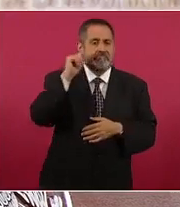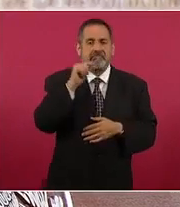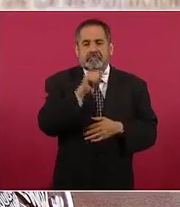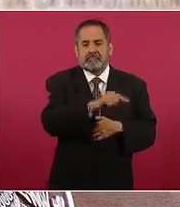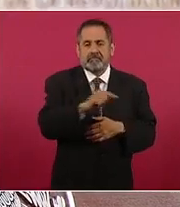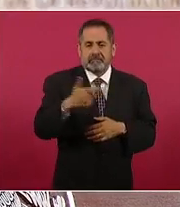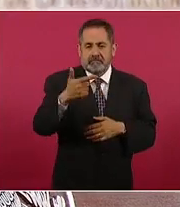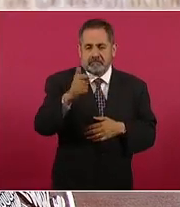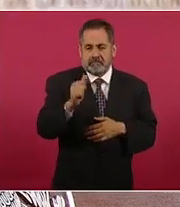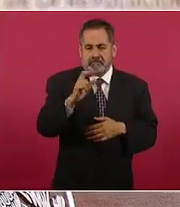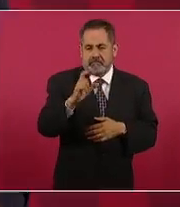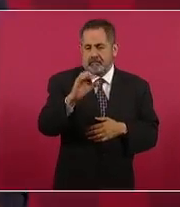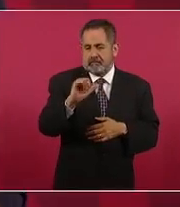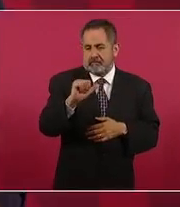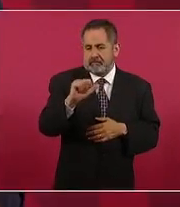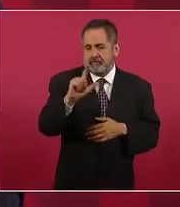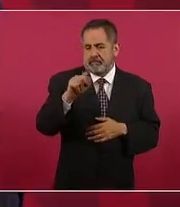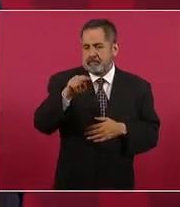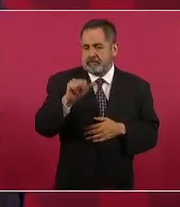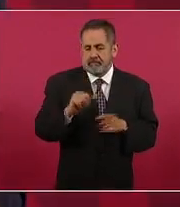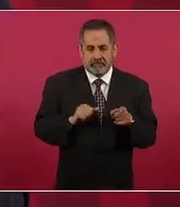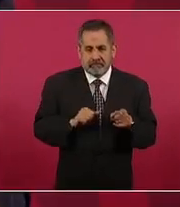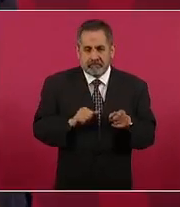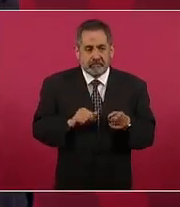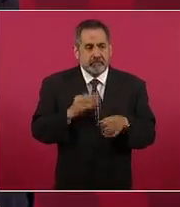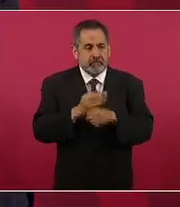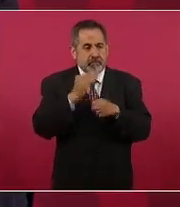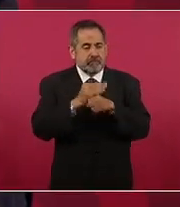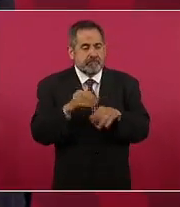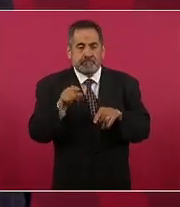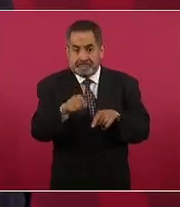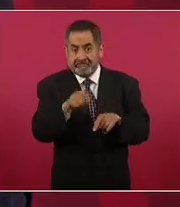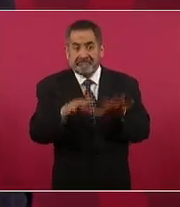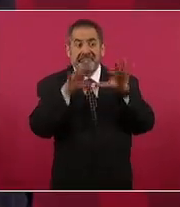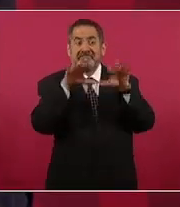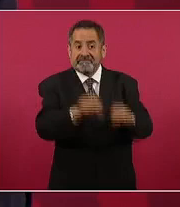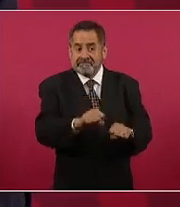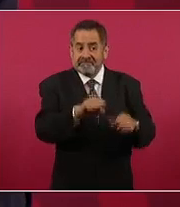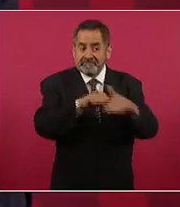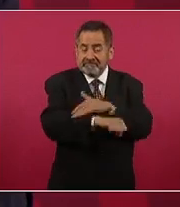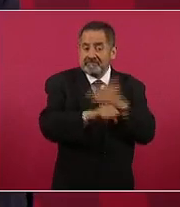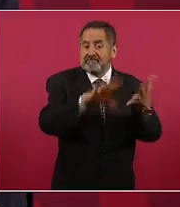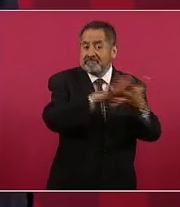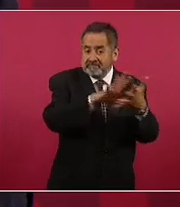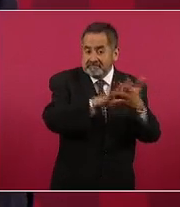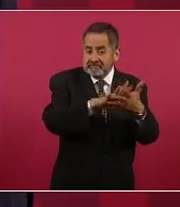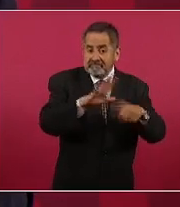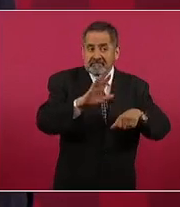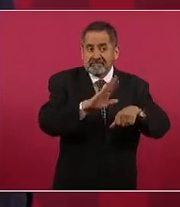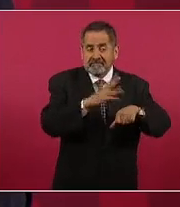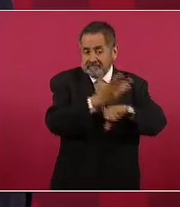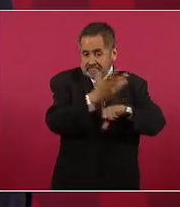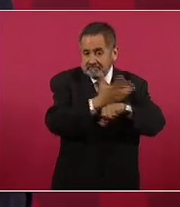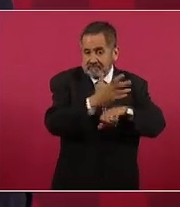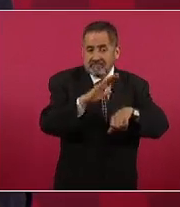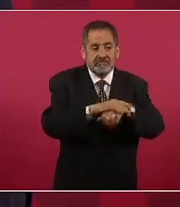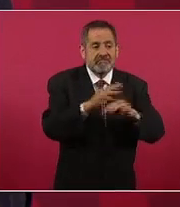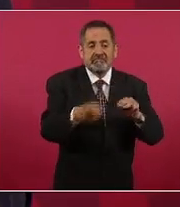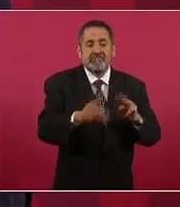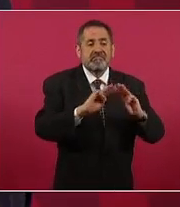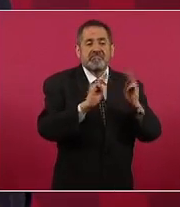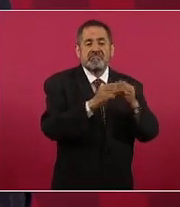García Luna que está detenido en Estados Unidos por vínculos con el narcotráfico